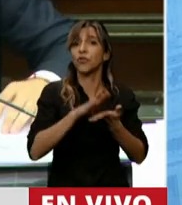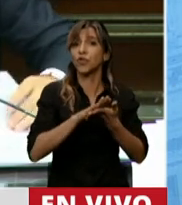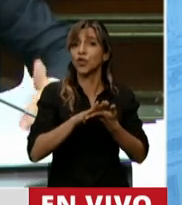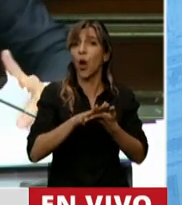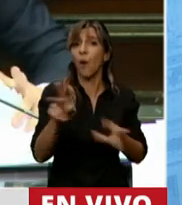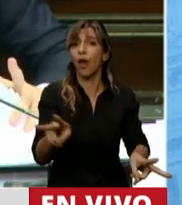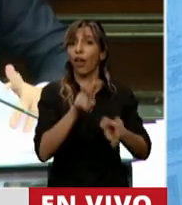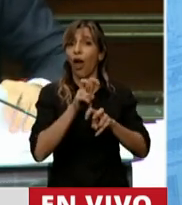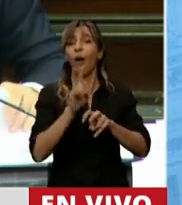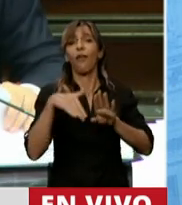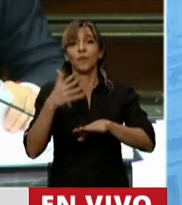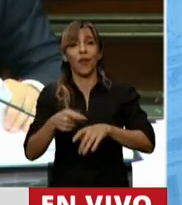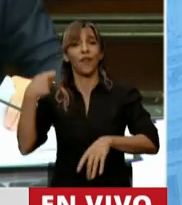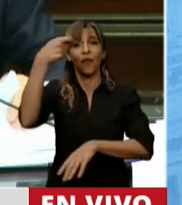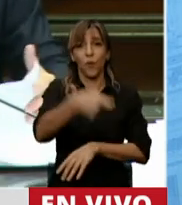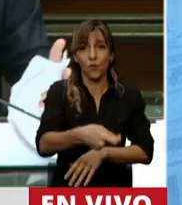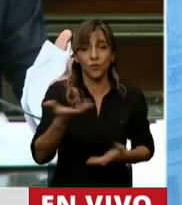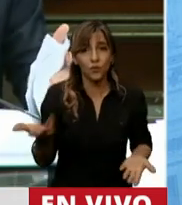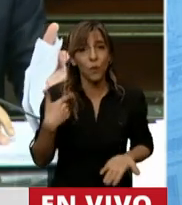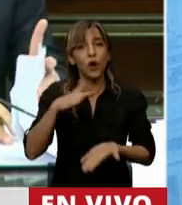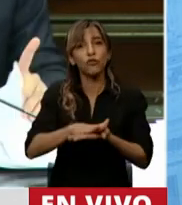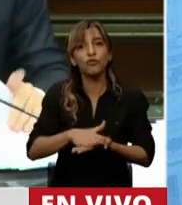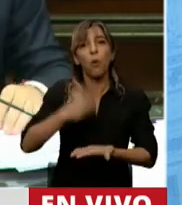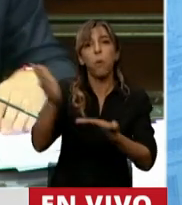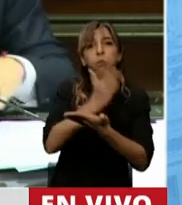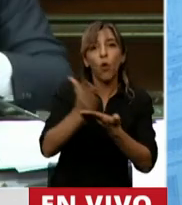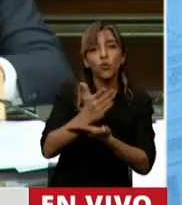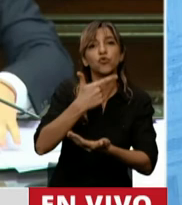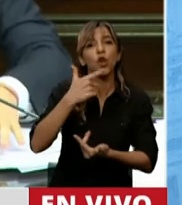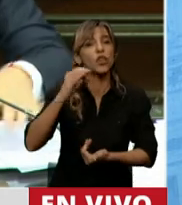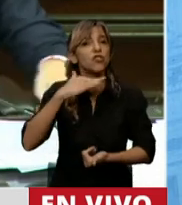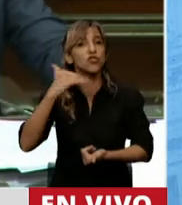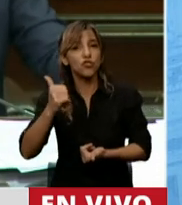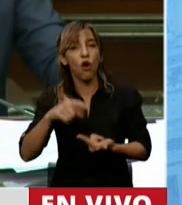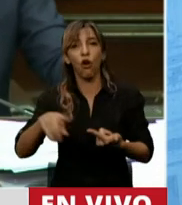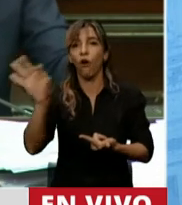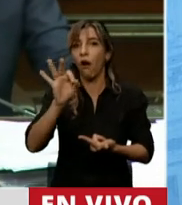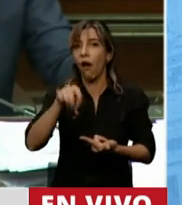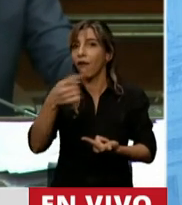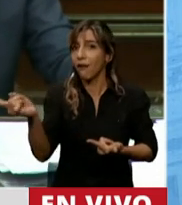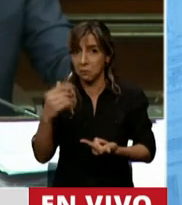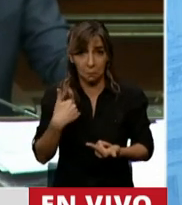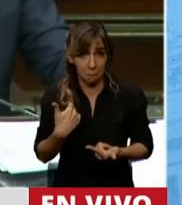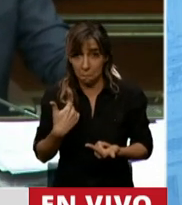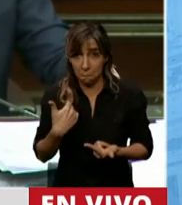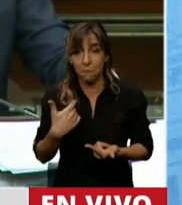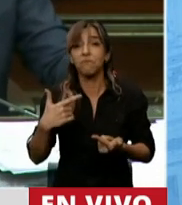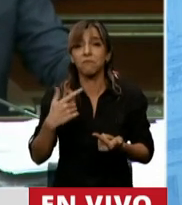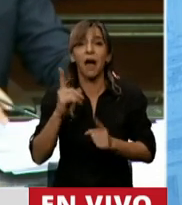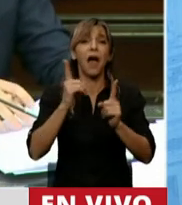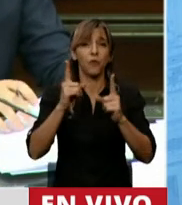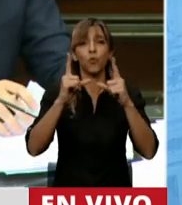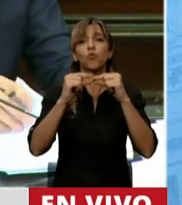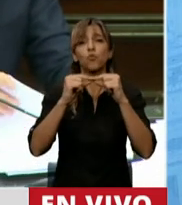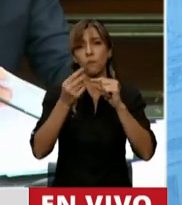crédito a los productores que tuvieran soja y a la importación de los insumos. Se fijan precios, FOB,